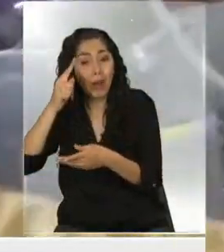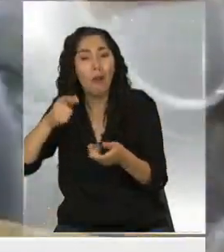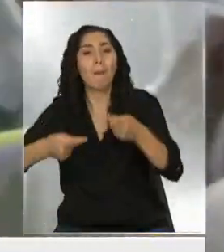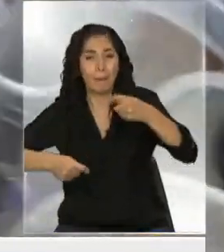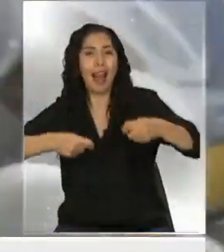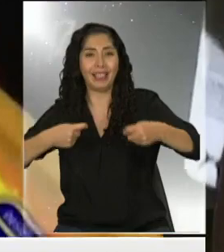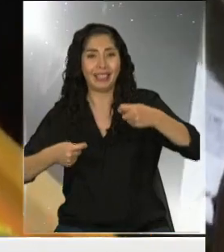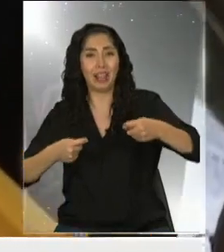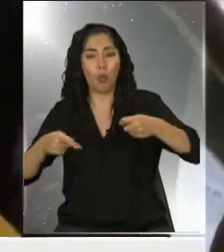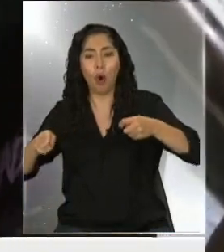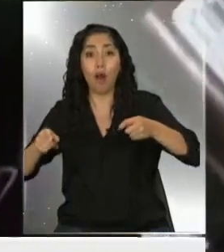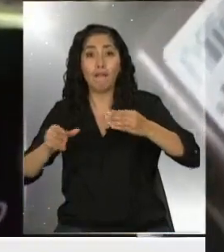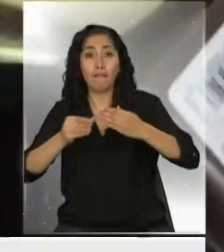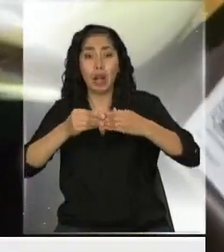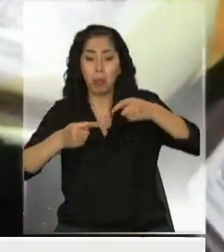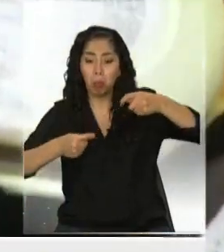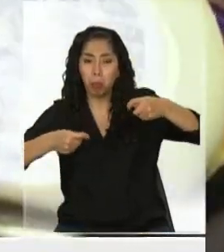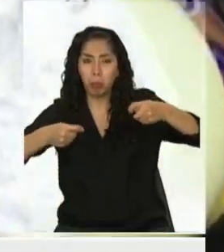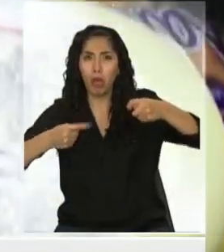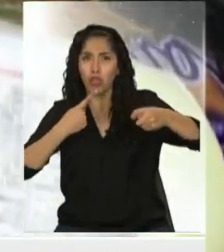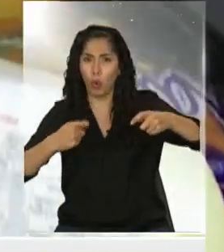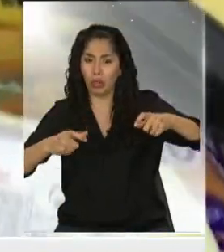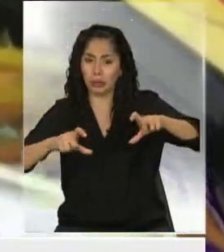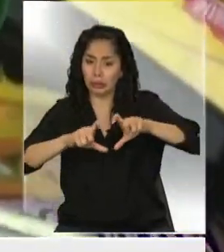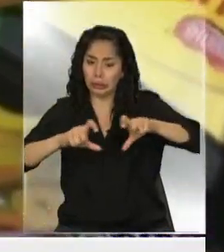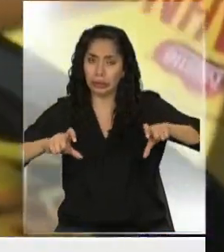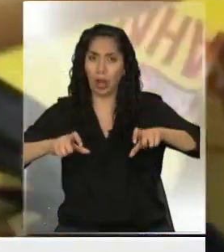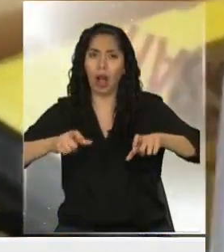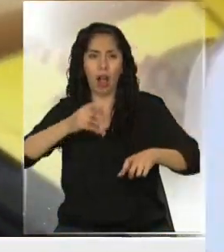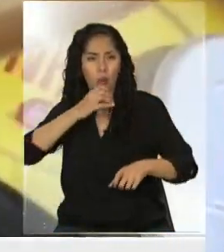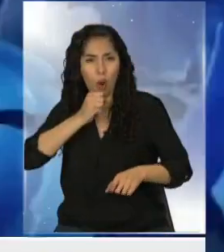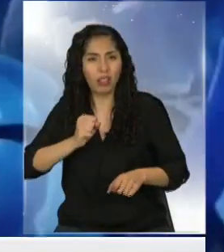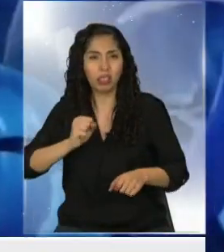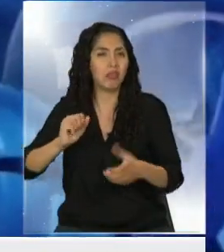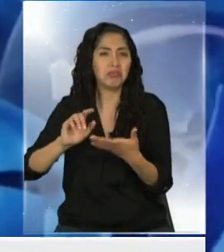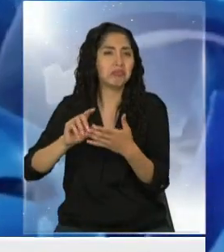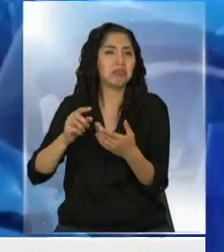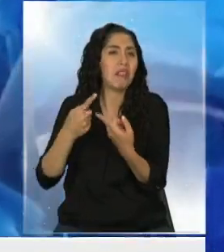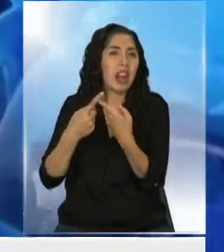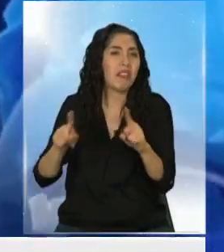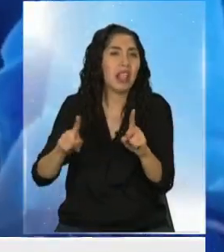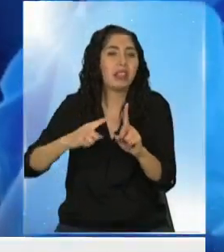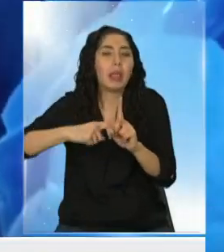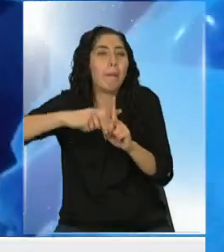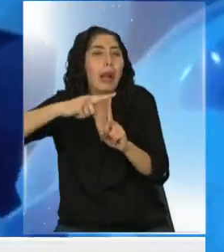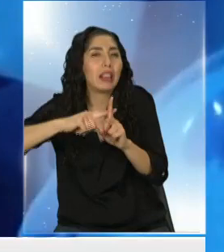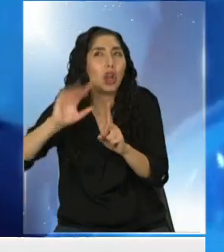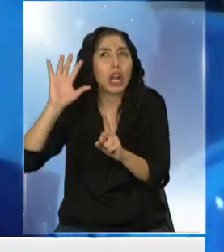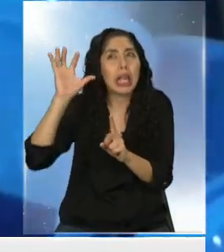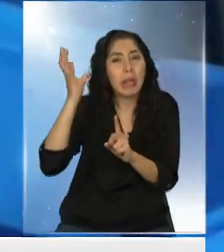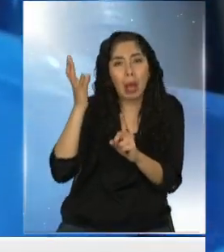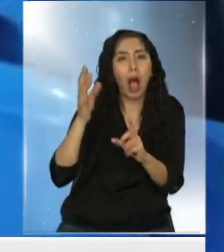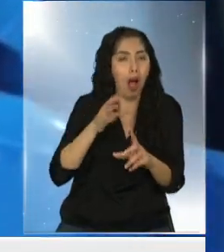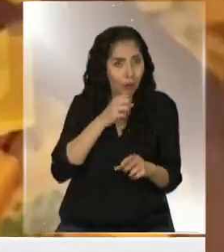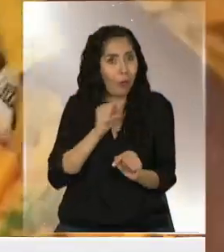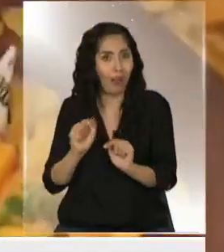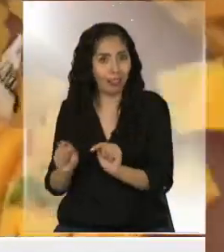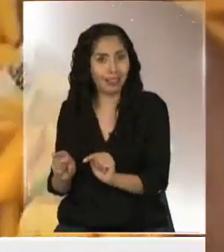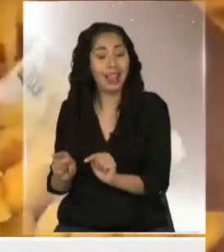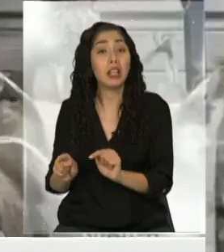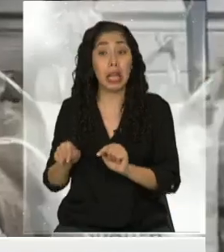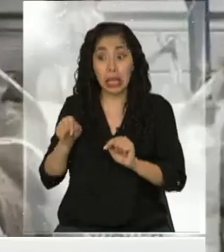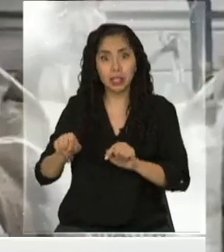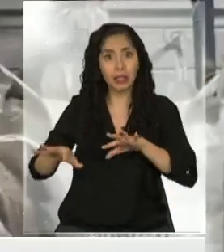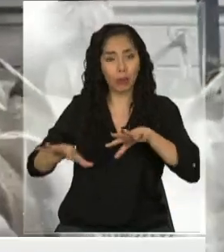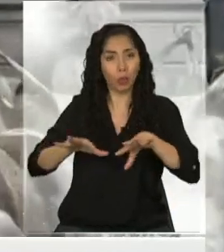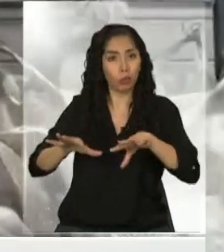tienen muy poca flexibilidad y resisten distintos tipos de clima o de ambientes exteriores. Y fue con este tipo de producto con